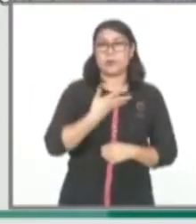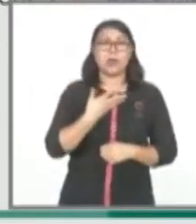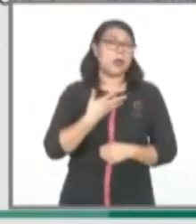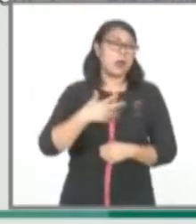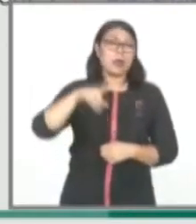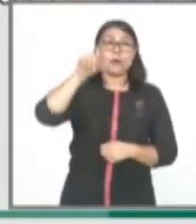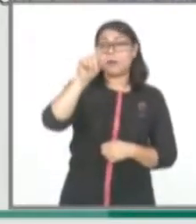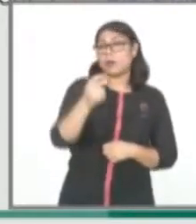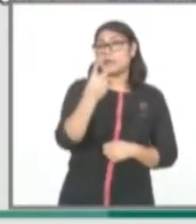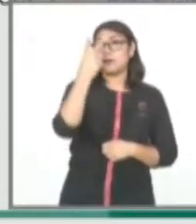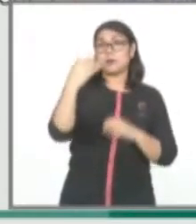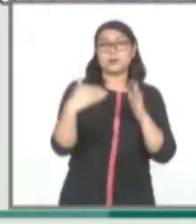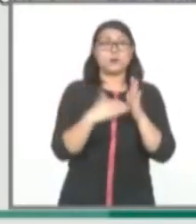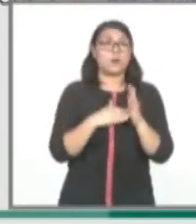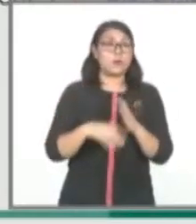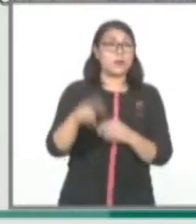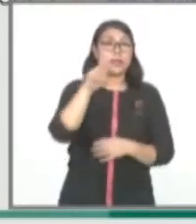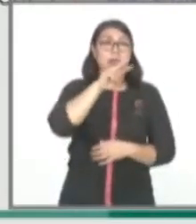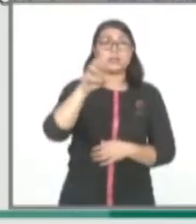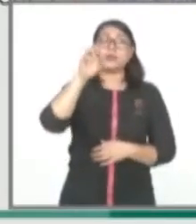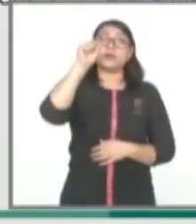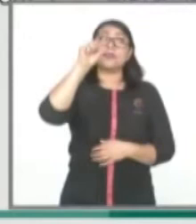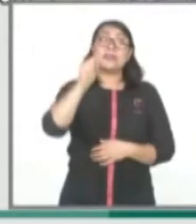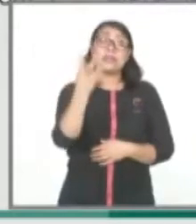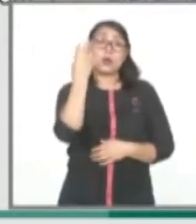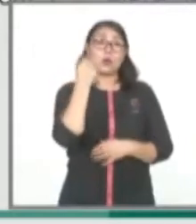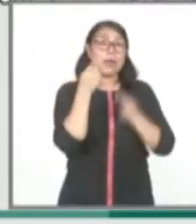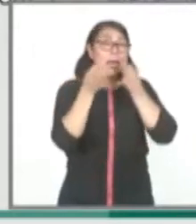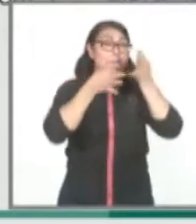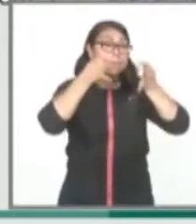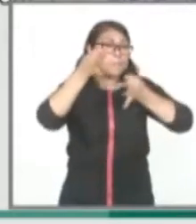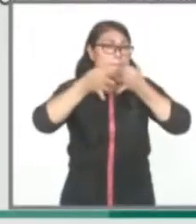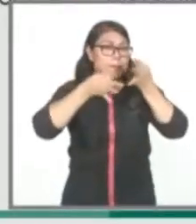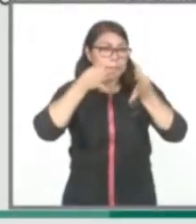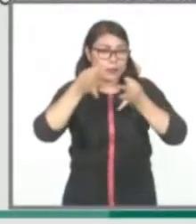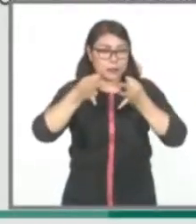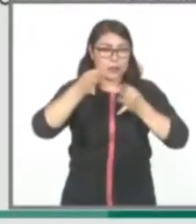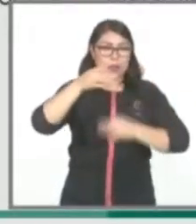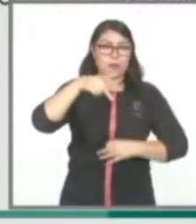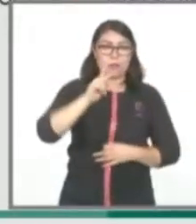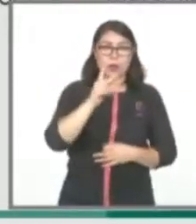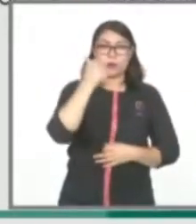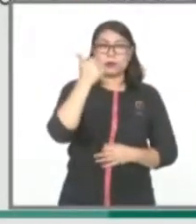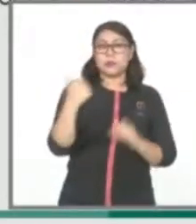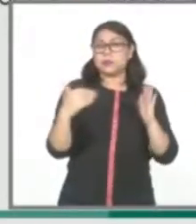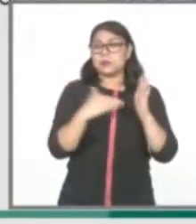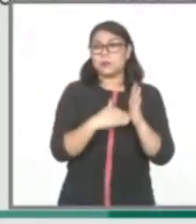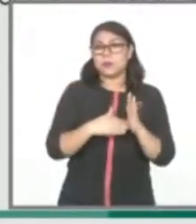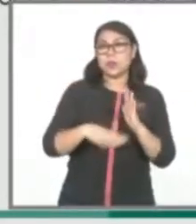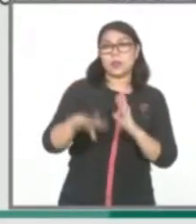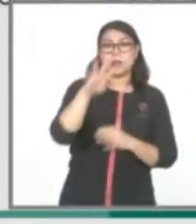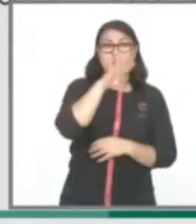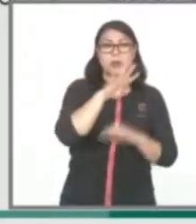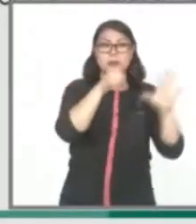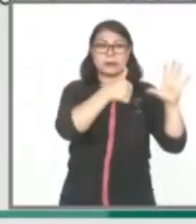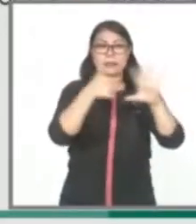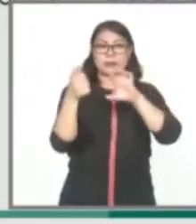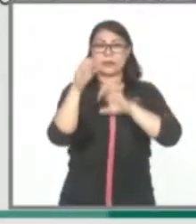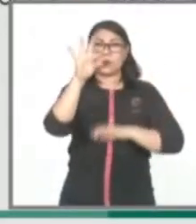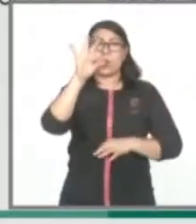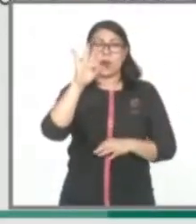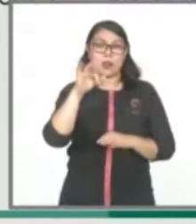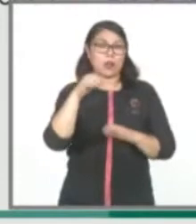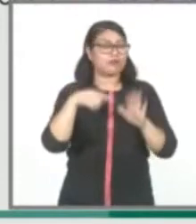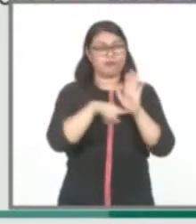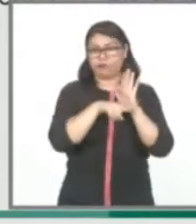.369 casos notificados, de los cuales 6.640 han sido casos negativos,